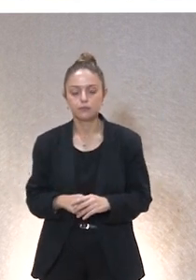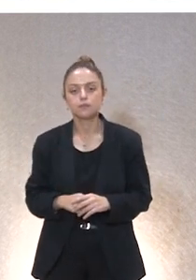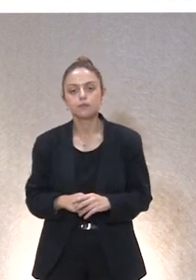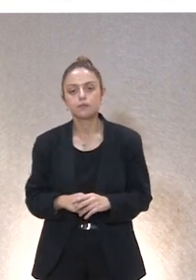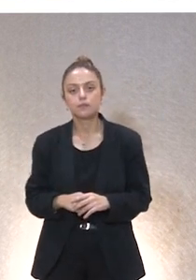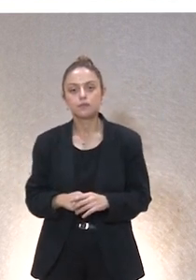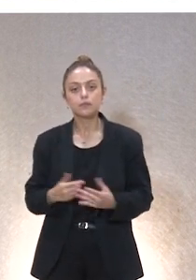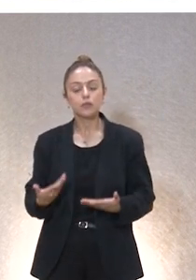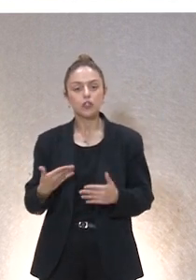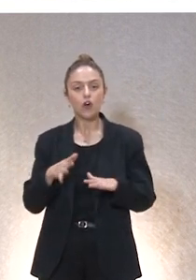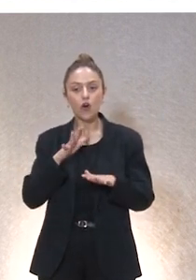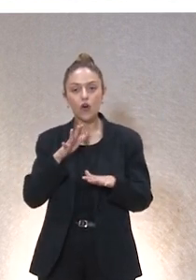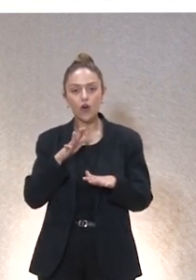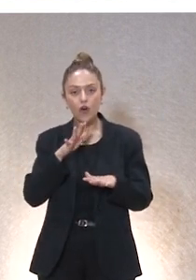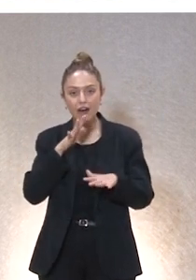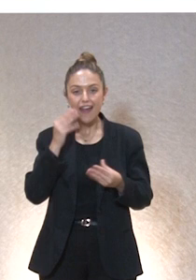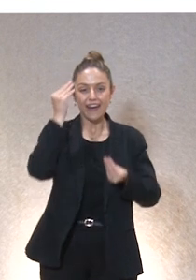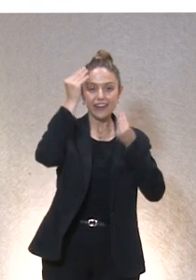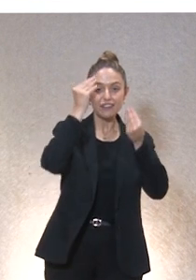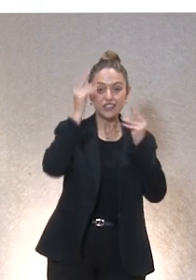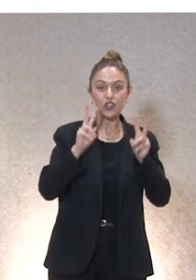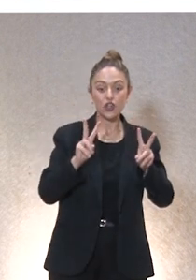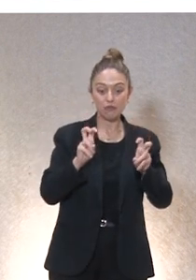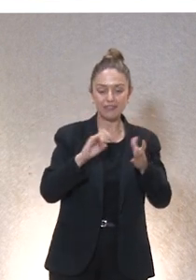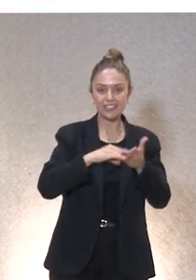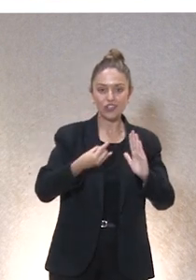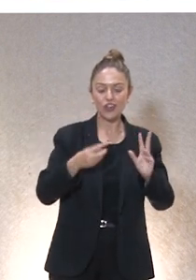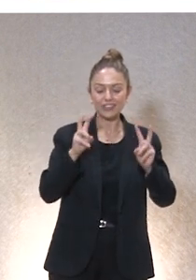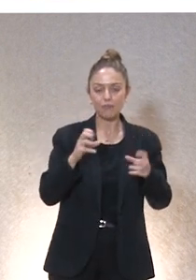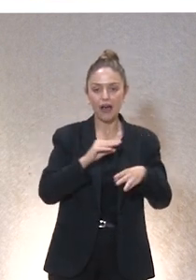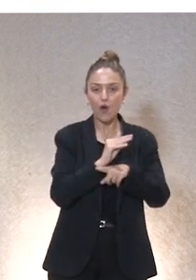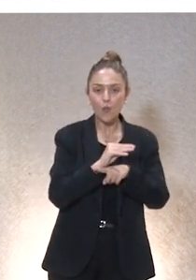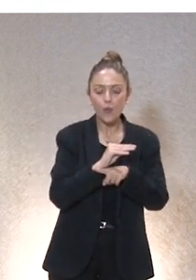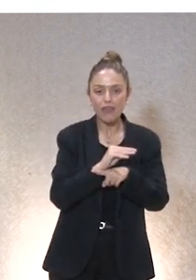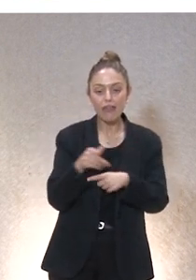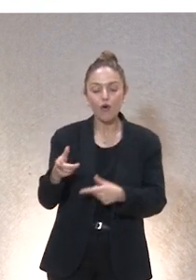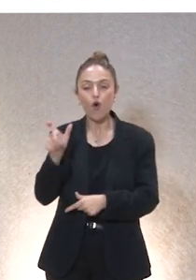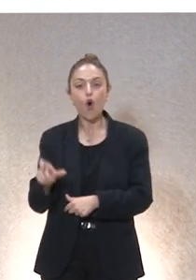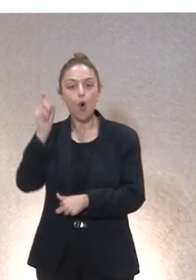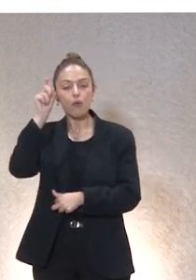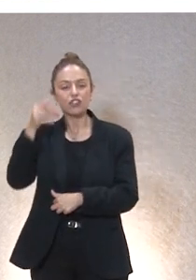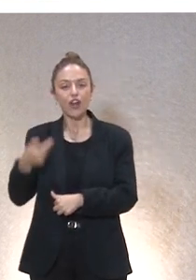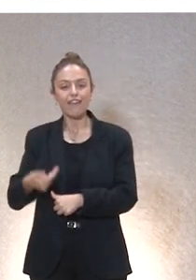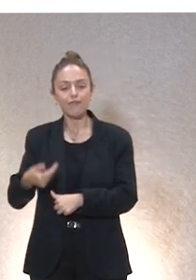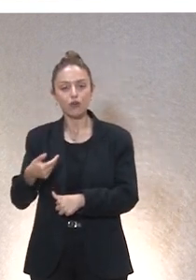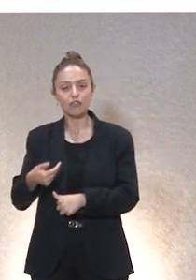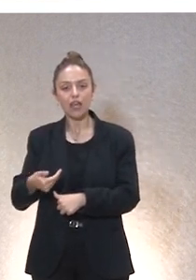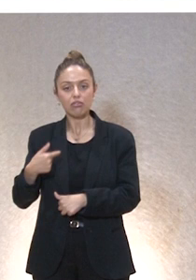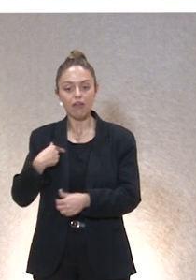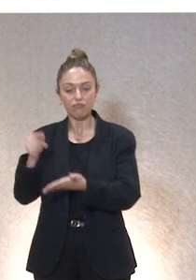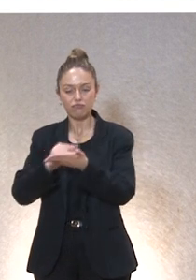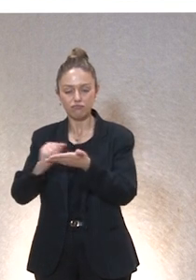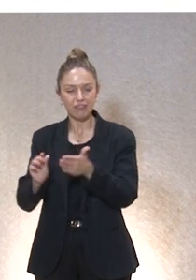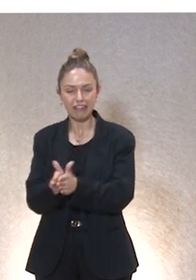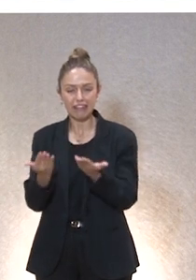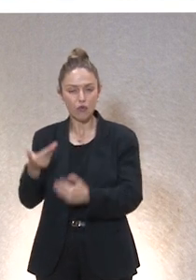¿Cómo vamos a dar el salto de esta reflexión sobre las nuevas tecnologías al tema del cuidado? Pues con una profesora muy importante que a mi juicio escribió un libro